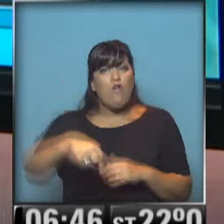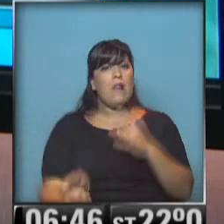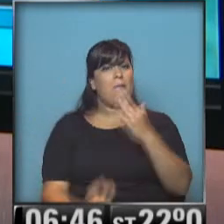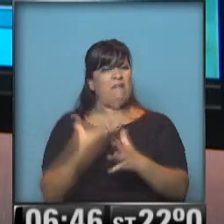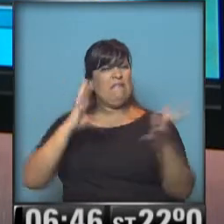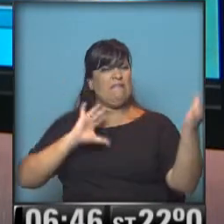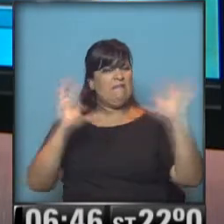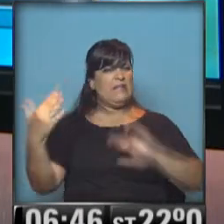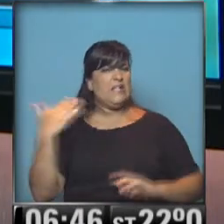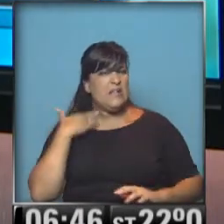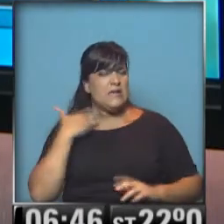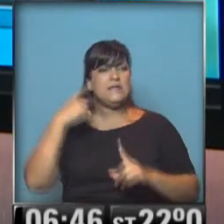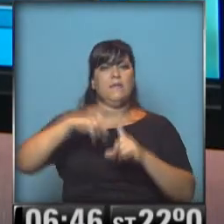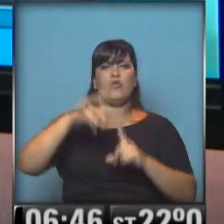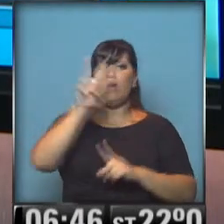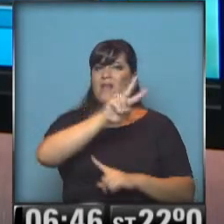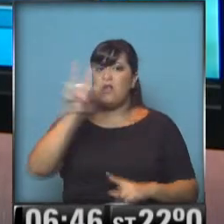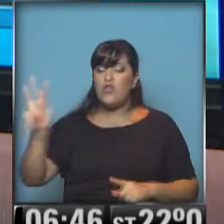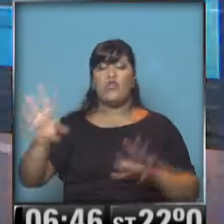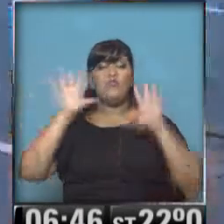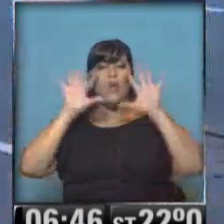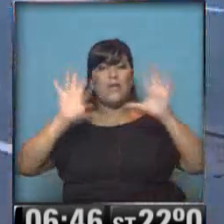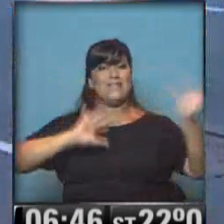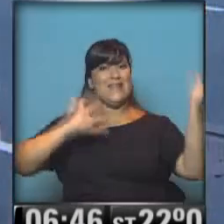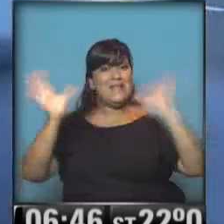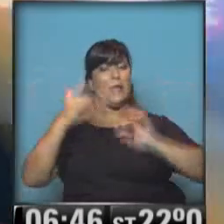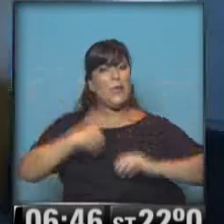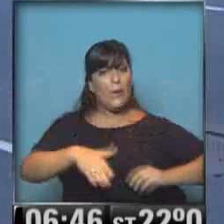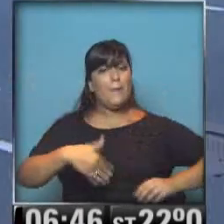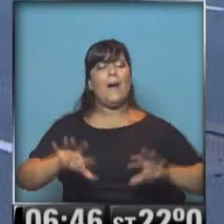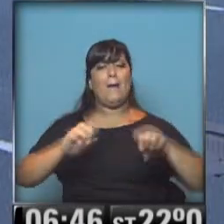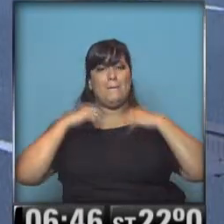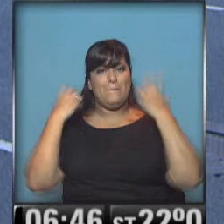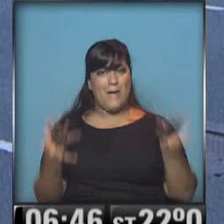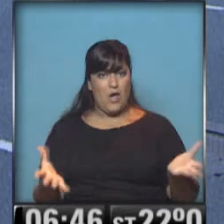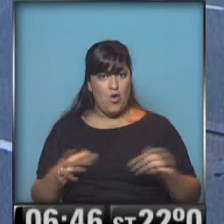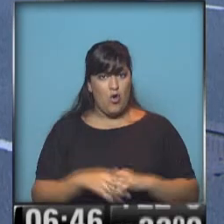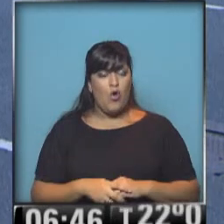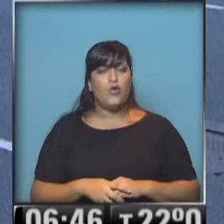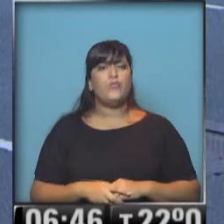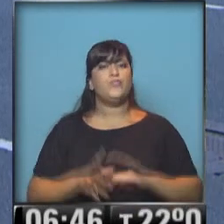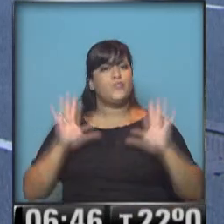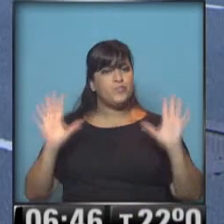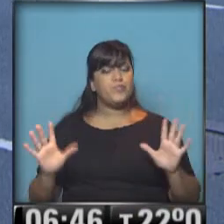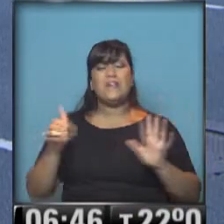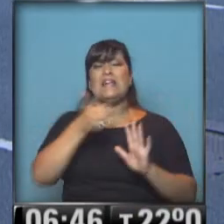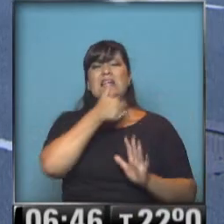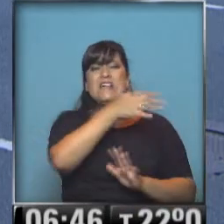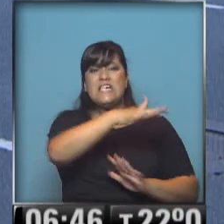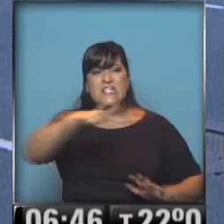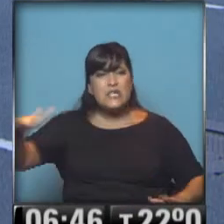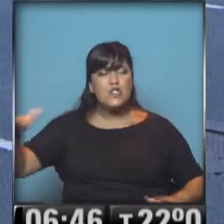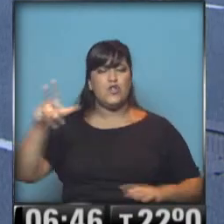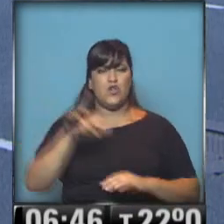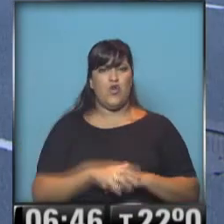gris, 22 grados la temperatura. Recuerden que las condiciones meteorológicas irán mejorando durante la mañana. Si bien sobre el río, ya sobre el